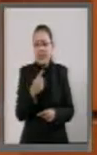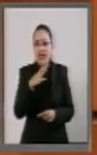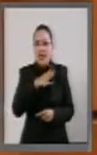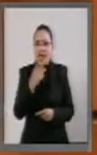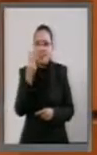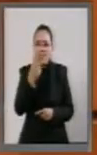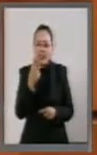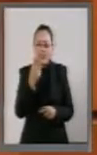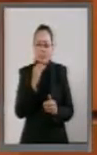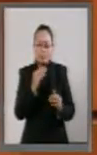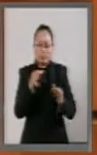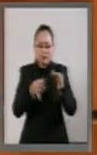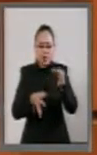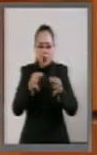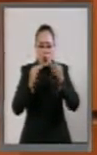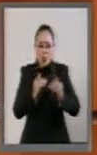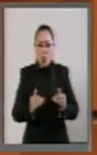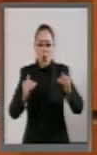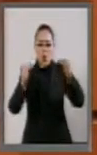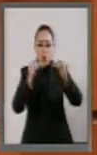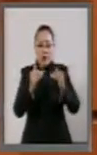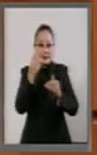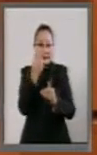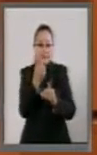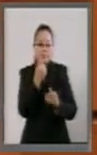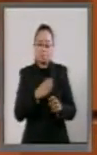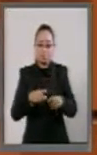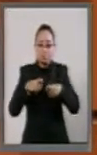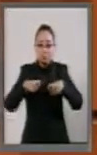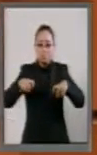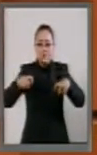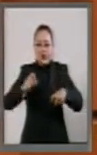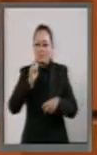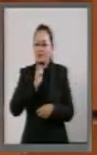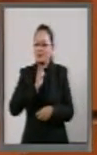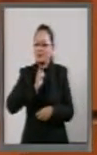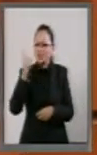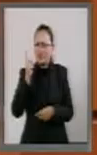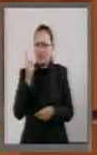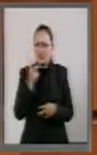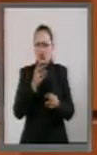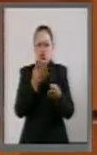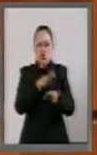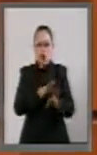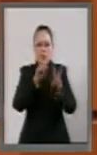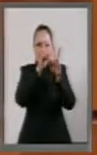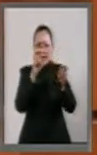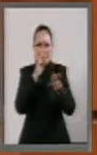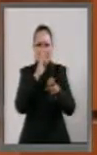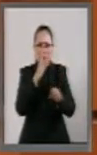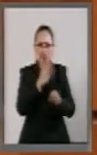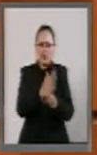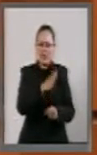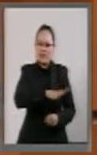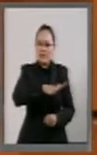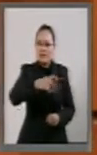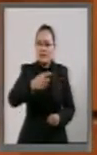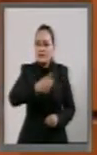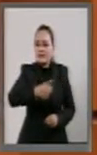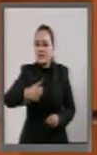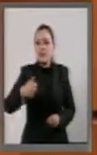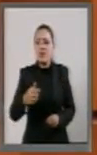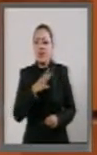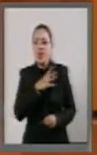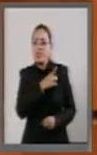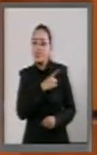magistrados expertos en el tema de responsabilidades que deberán